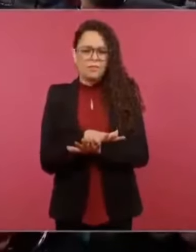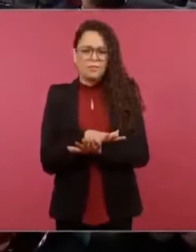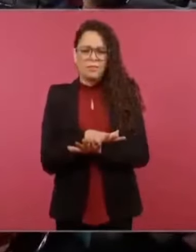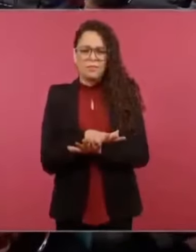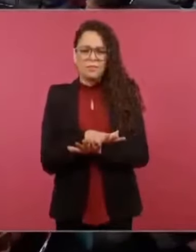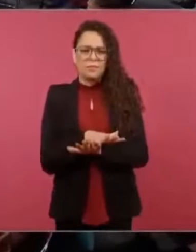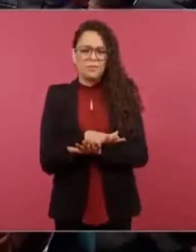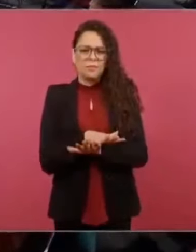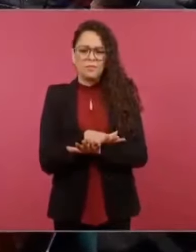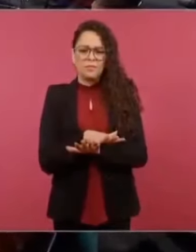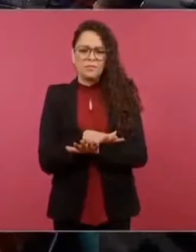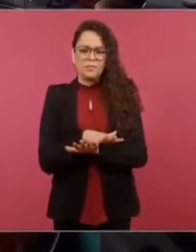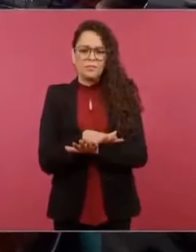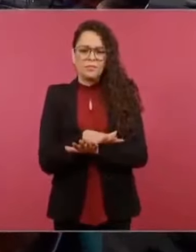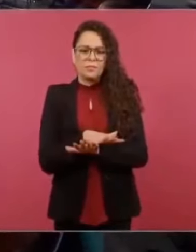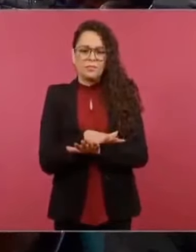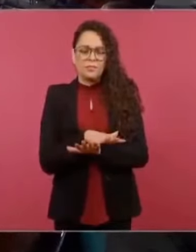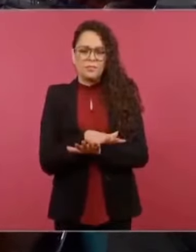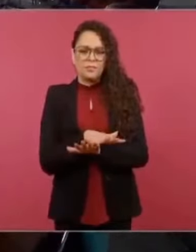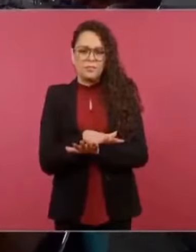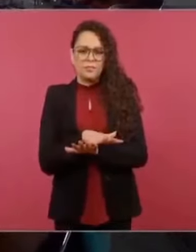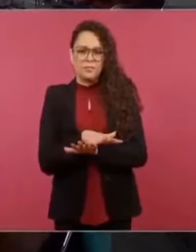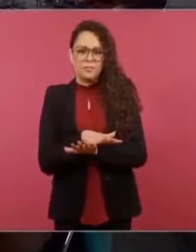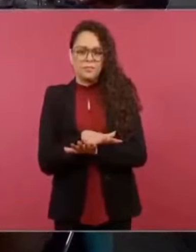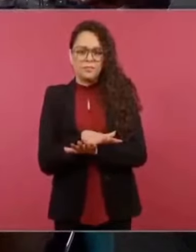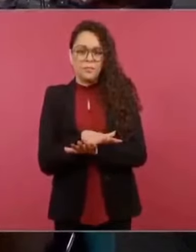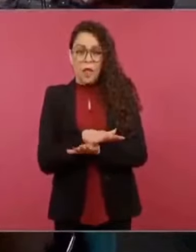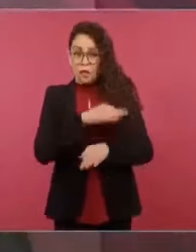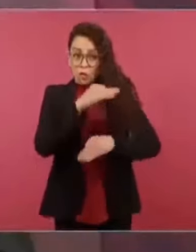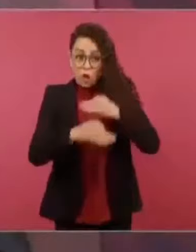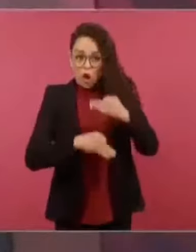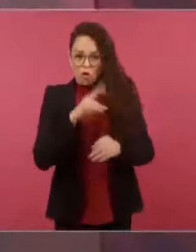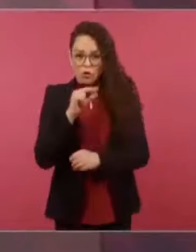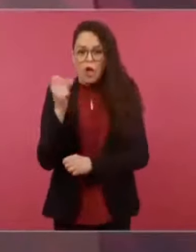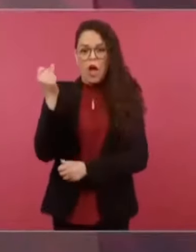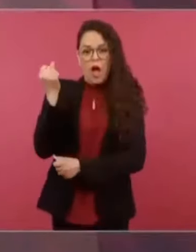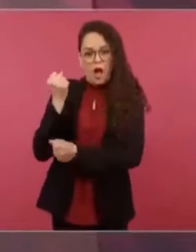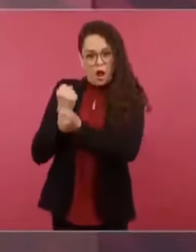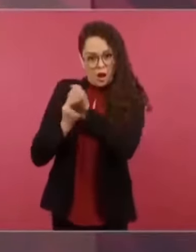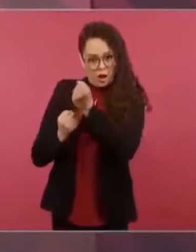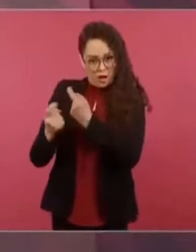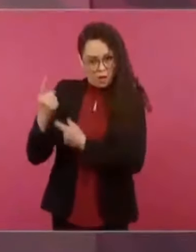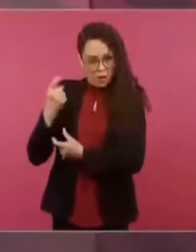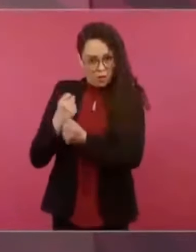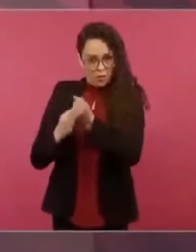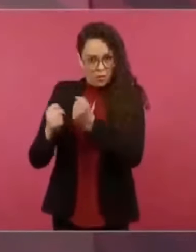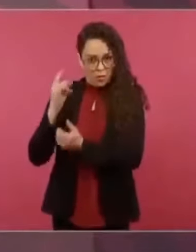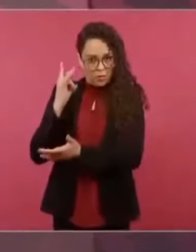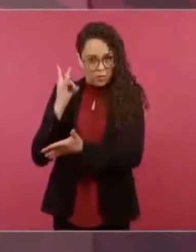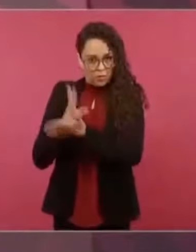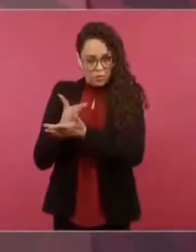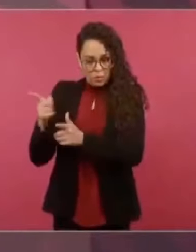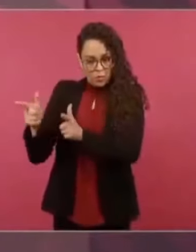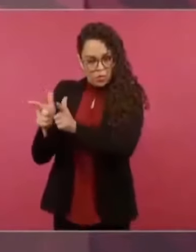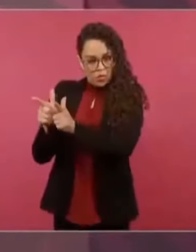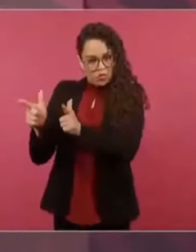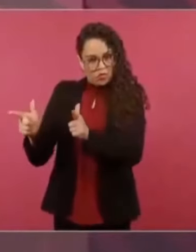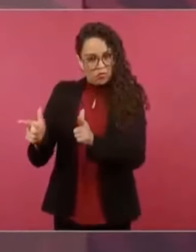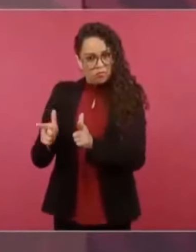No estoy hablando de todos, pero sí, hay un grupo muy prepotente.